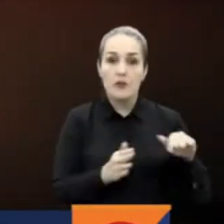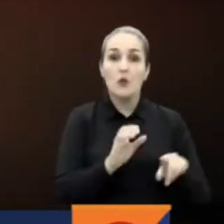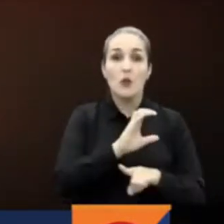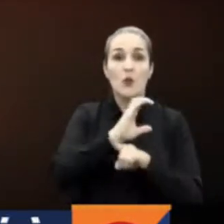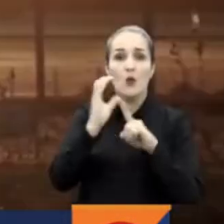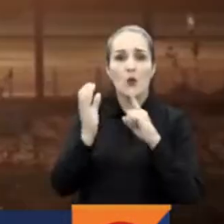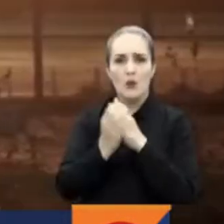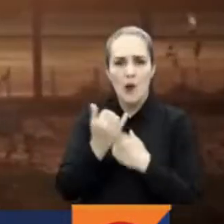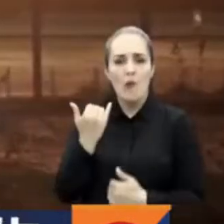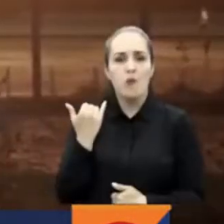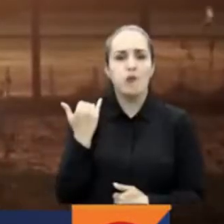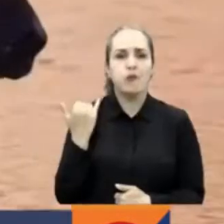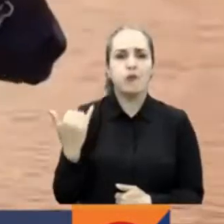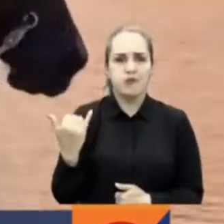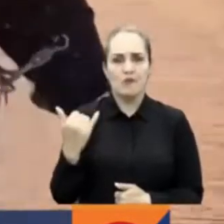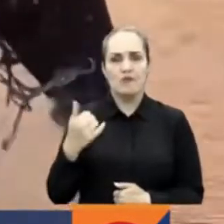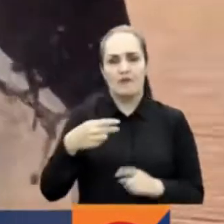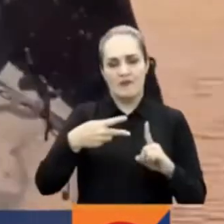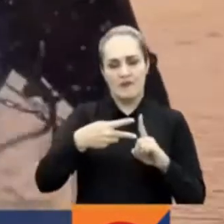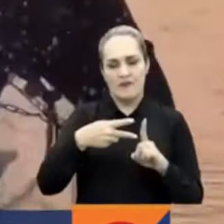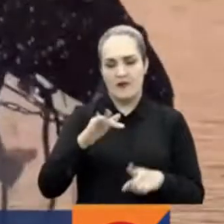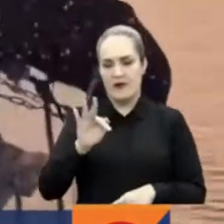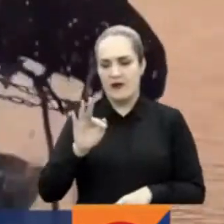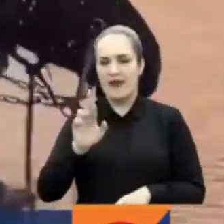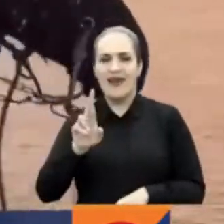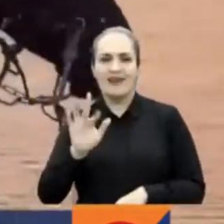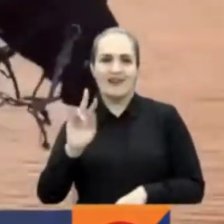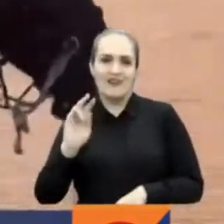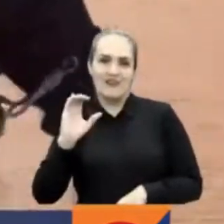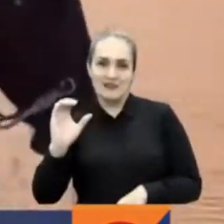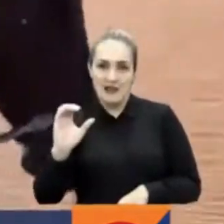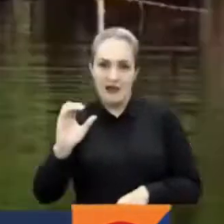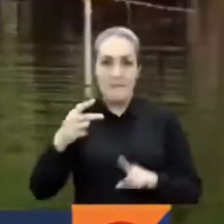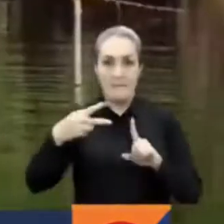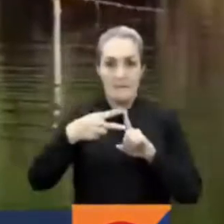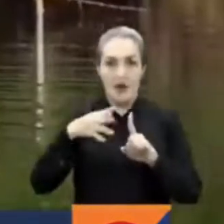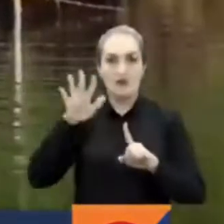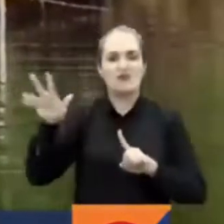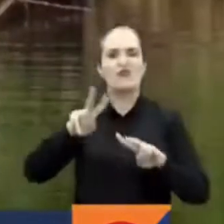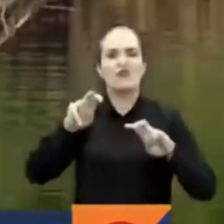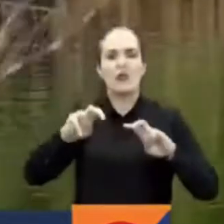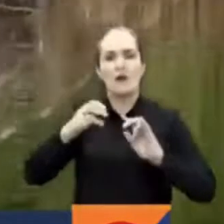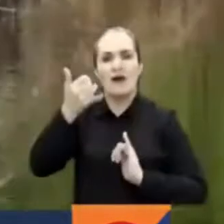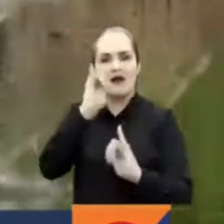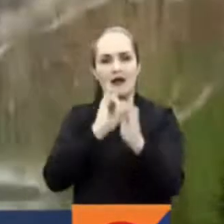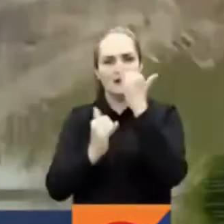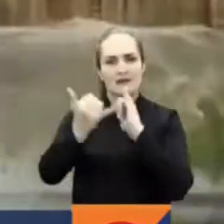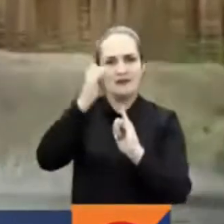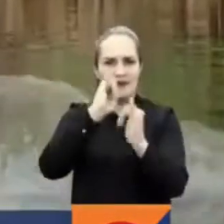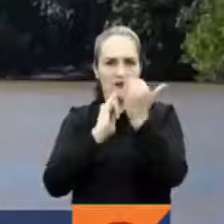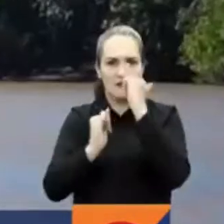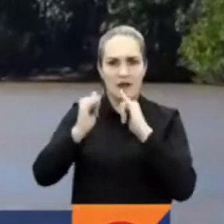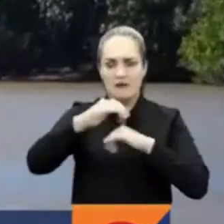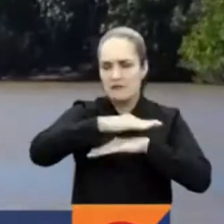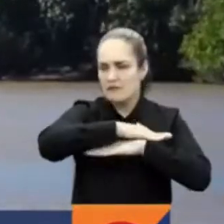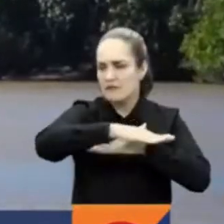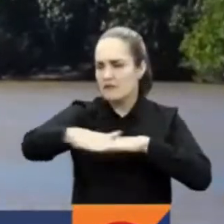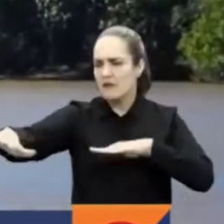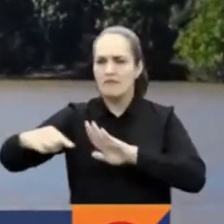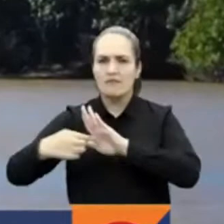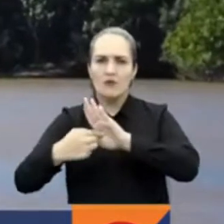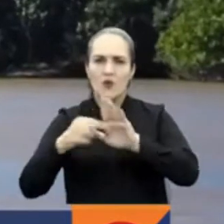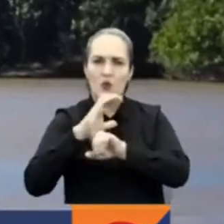ya está disponible en RTVC Play Territorio Natural Casanare, un documental de historia natural de las sabanas del Casanare.